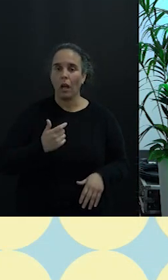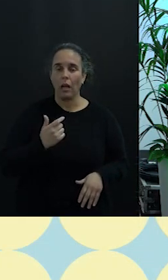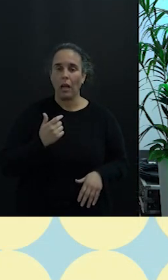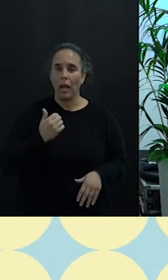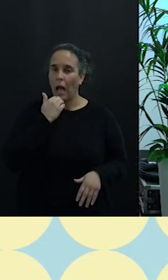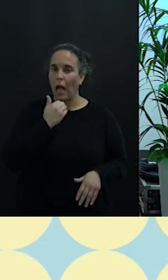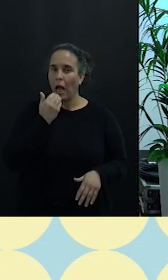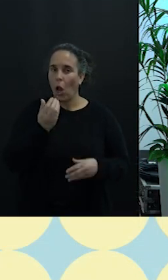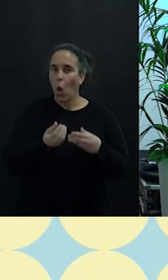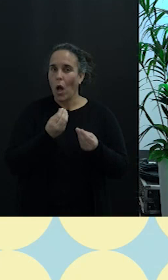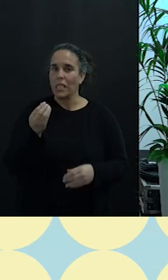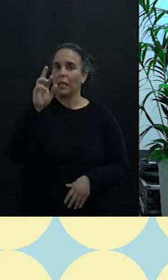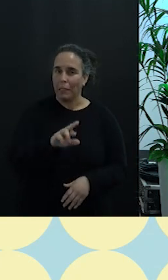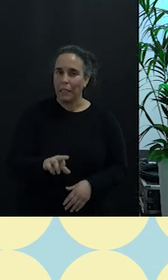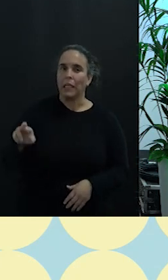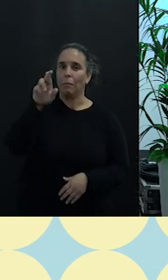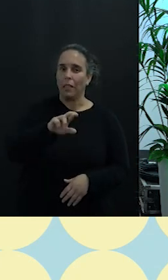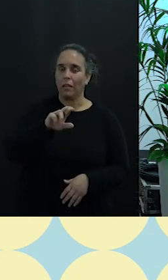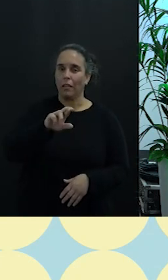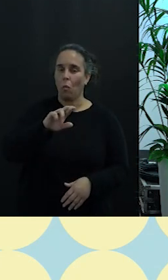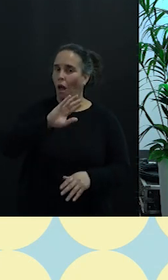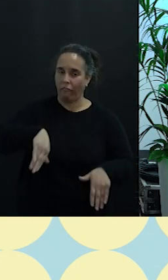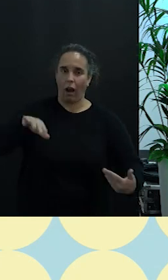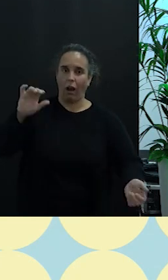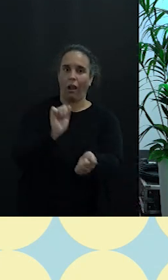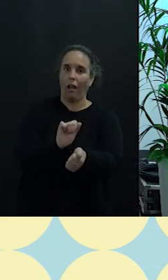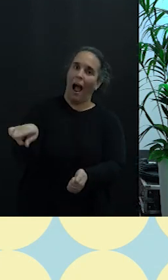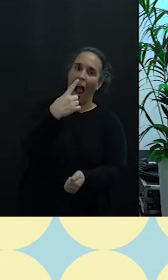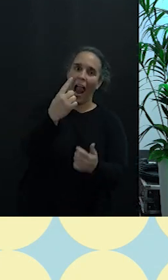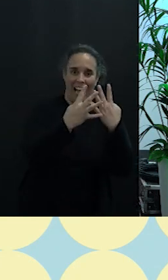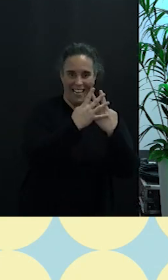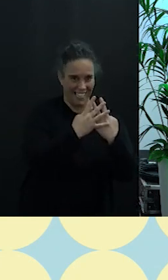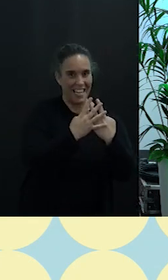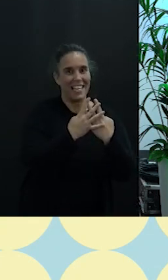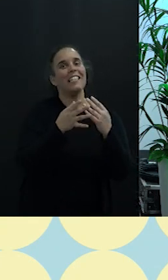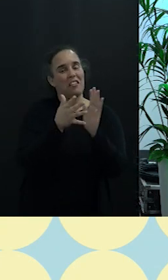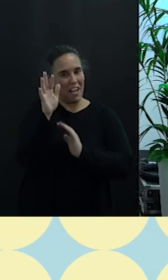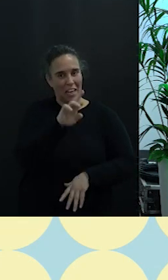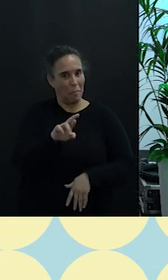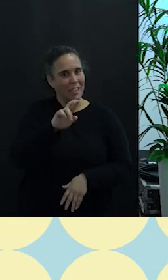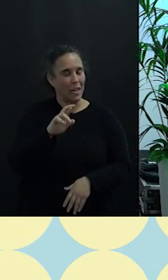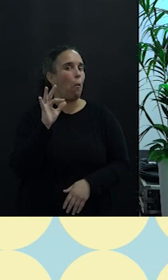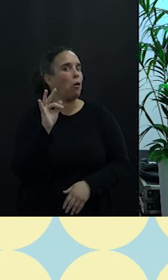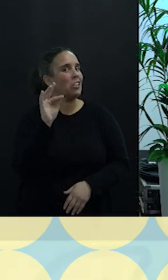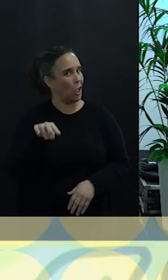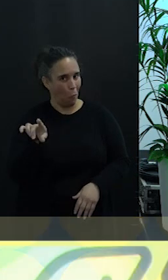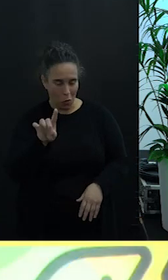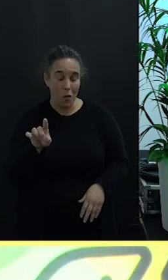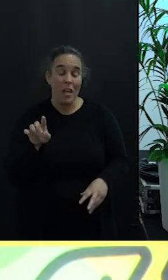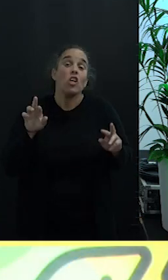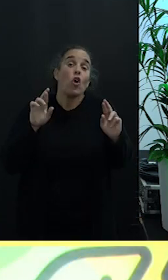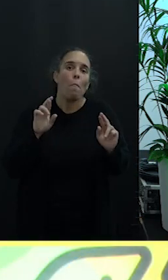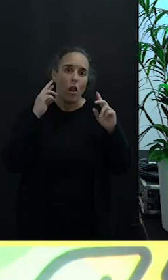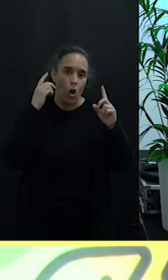acaba normalmente en la cárcel si lo que reincide no es bueno. Yo espero hacerles un momento de